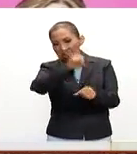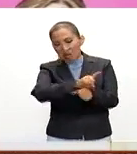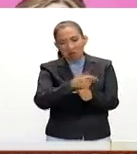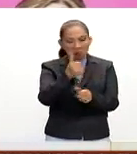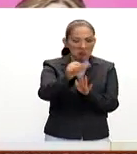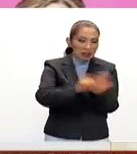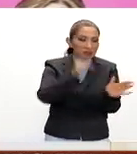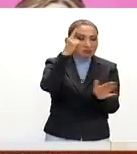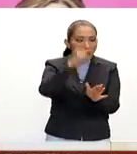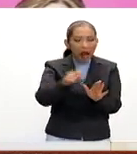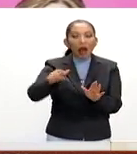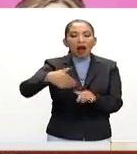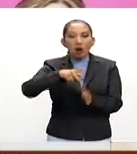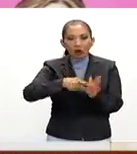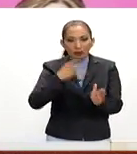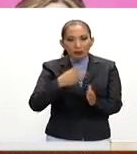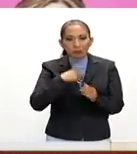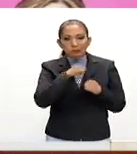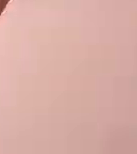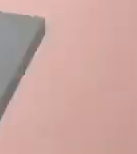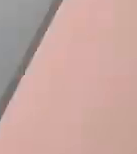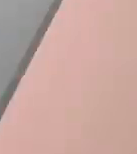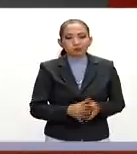para hacer una mastectomía